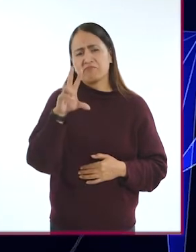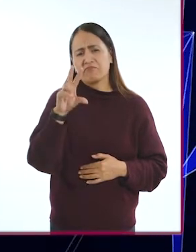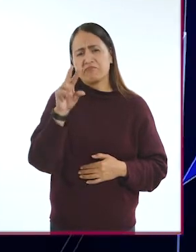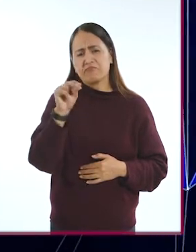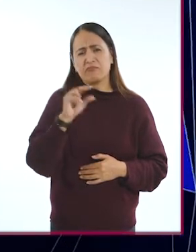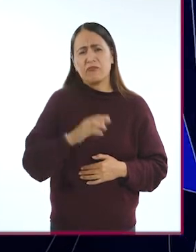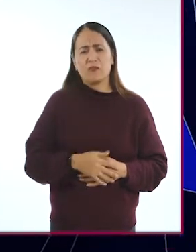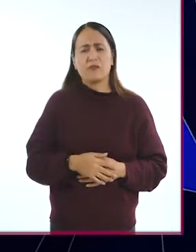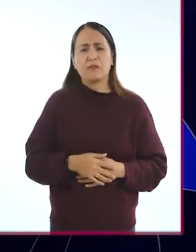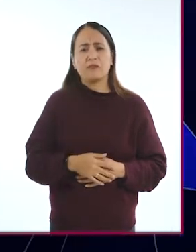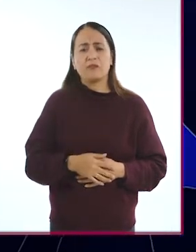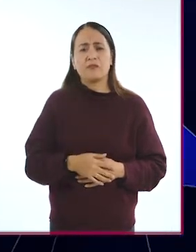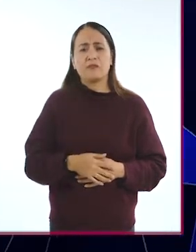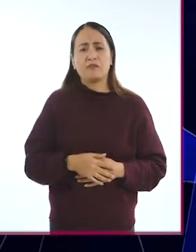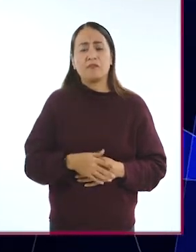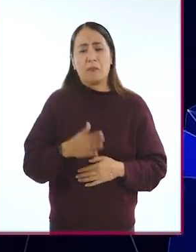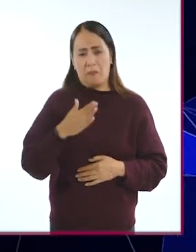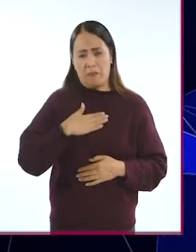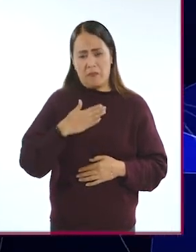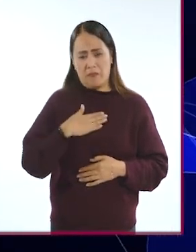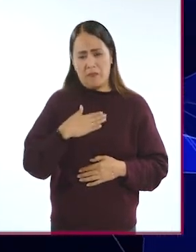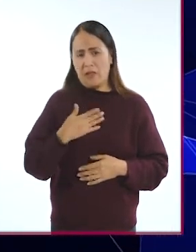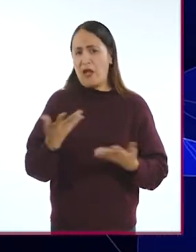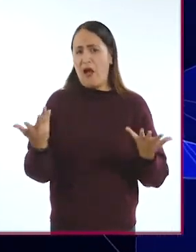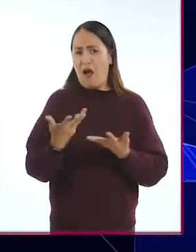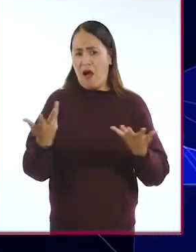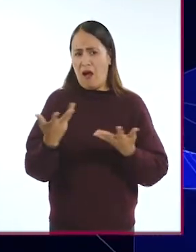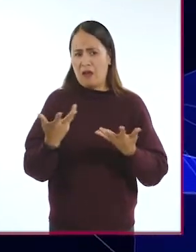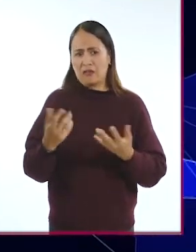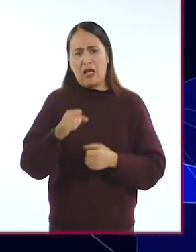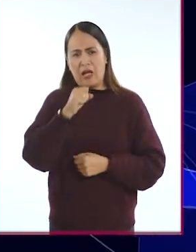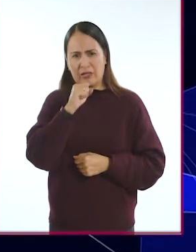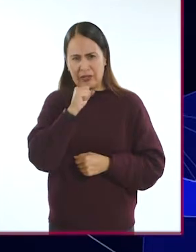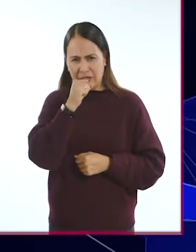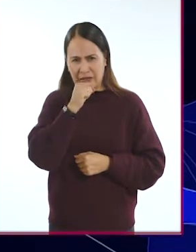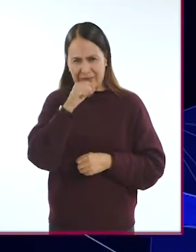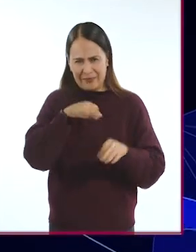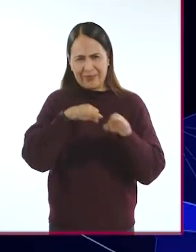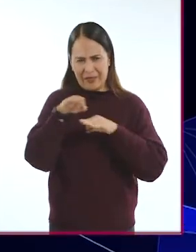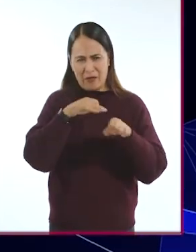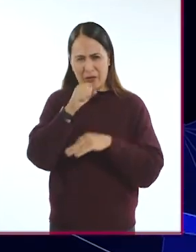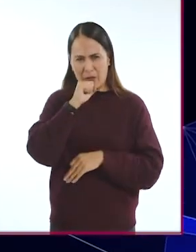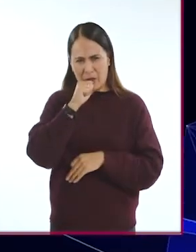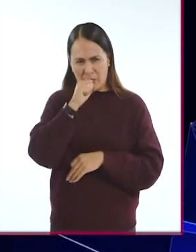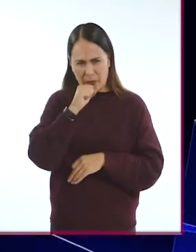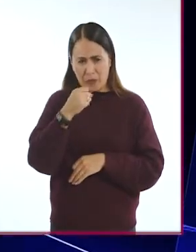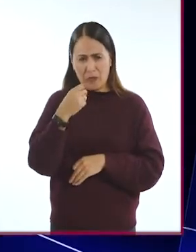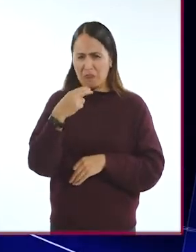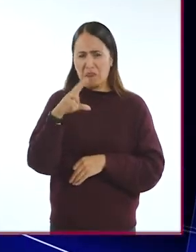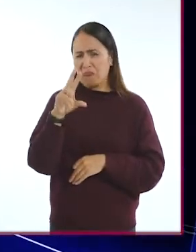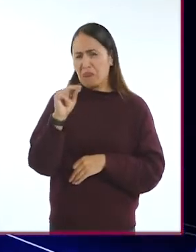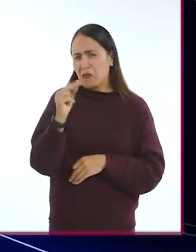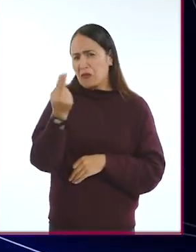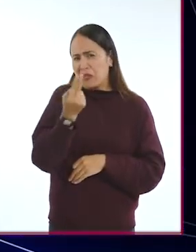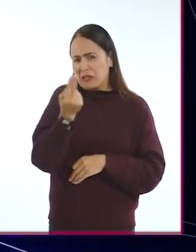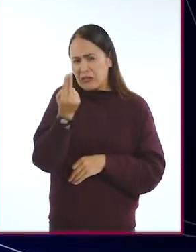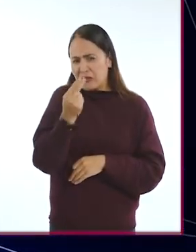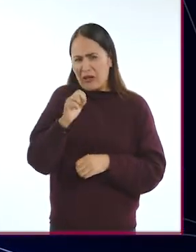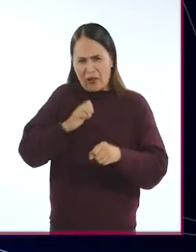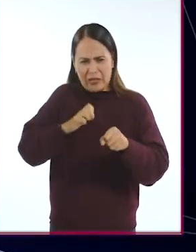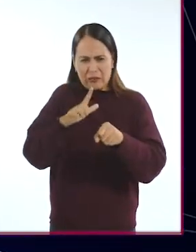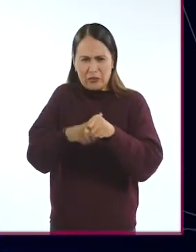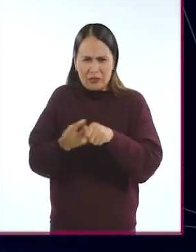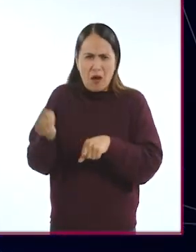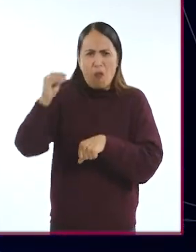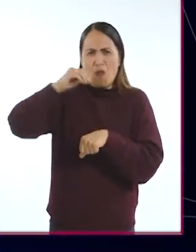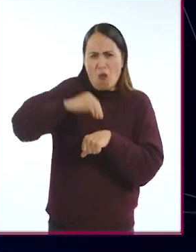No, únicamente, bueno, para mi desarrollo profesional, que es la locución, no necesito ningún aditamento